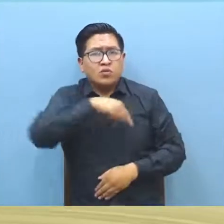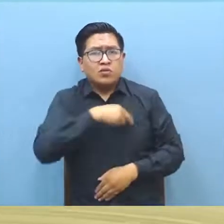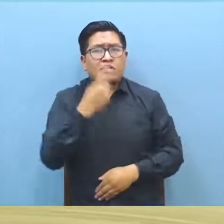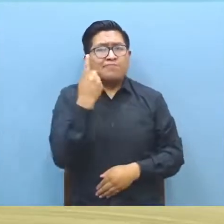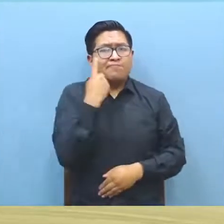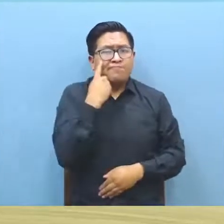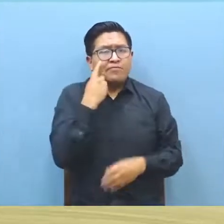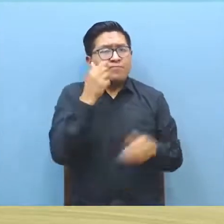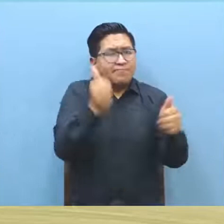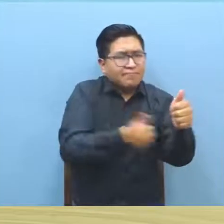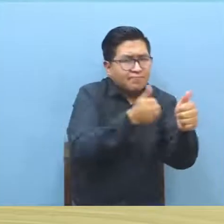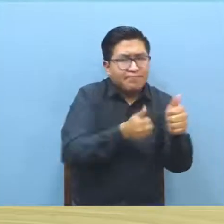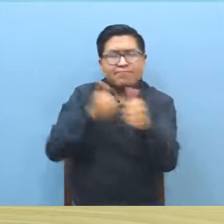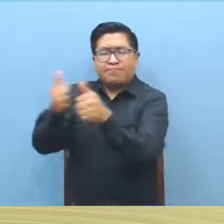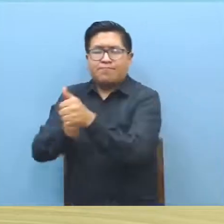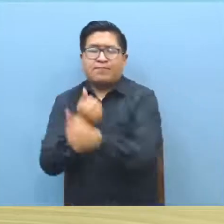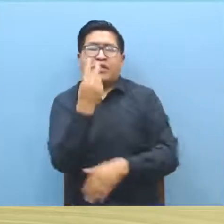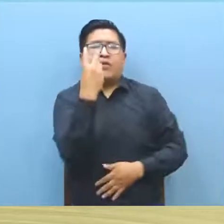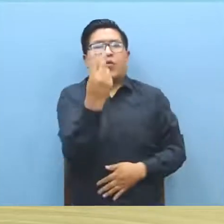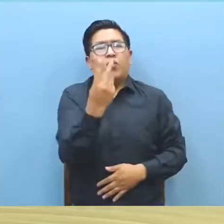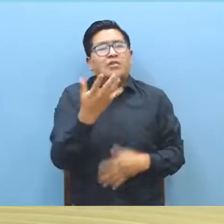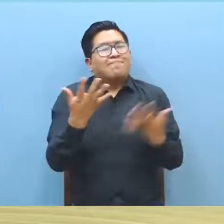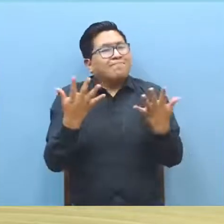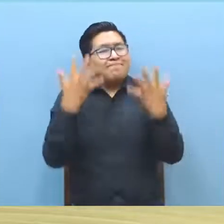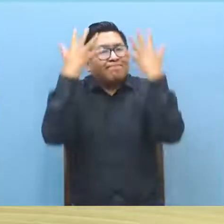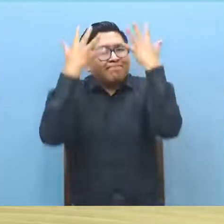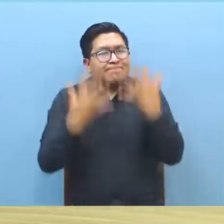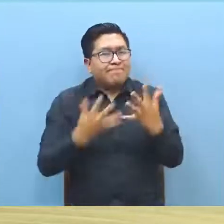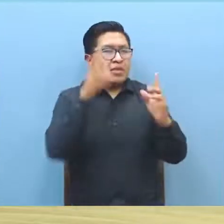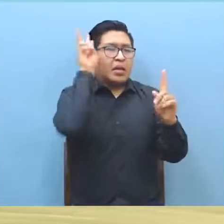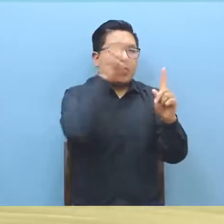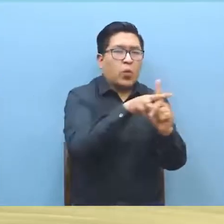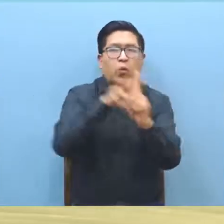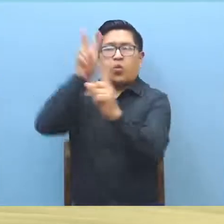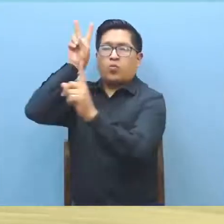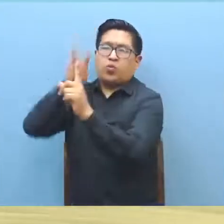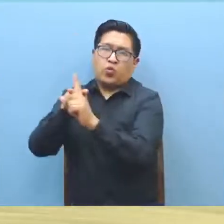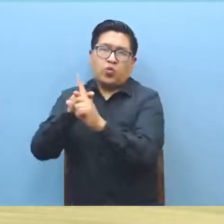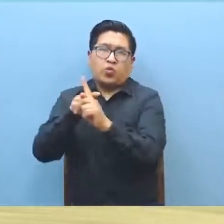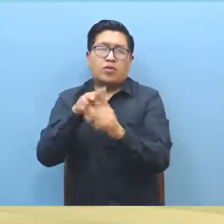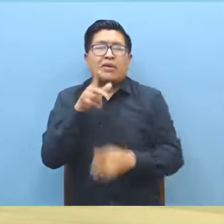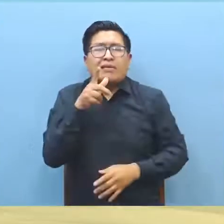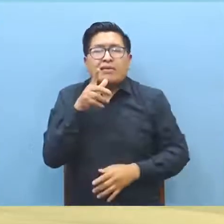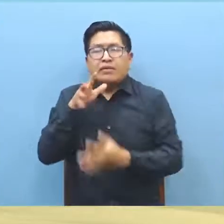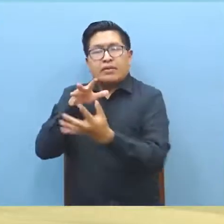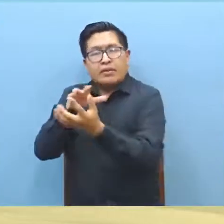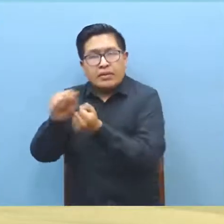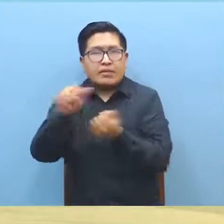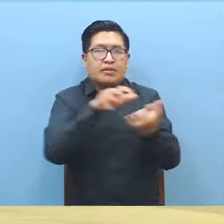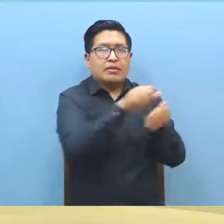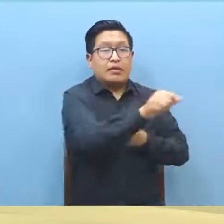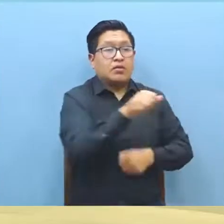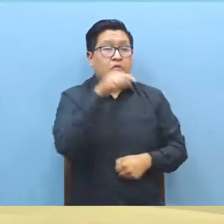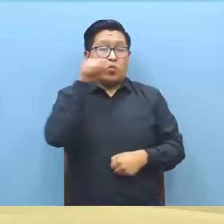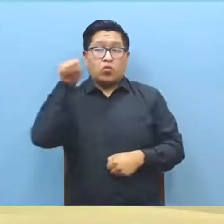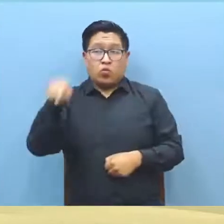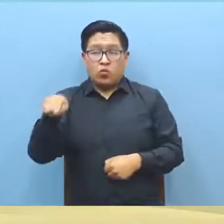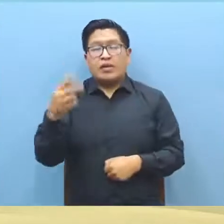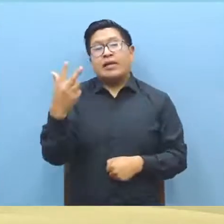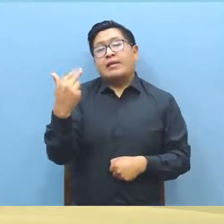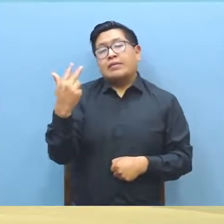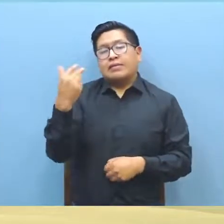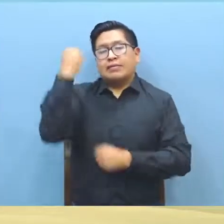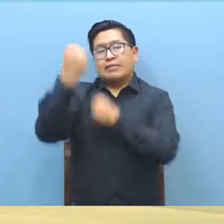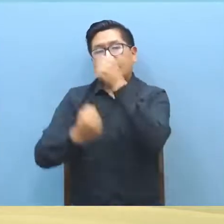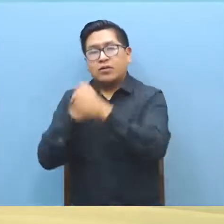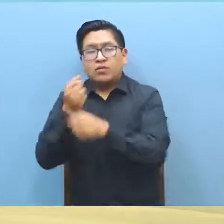lamentables hechos de agresión sexual en el que hubiesen resultado como víctimas un adolescente de 13 años y otra